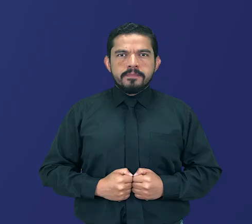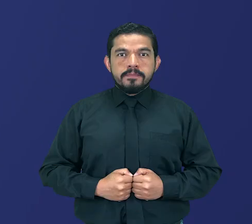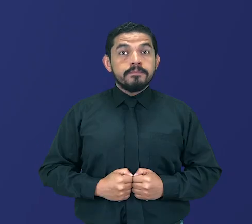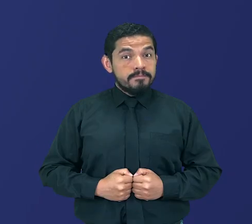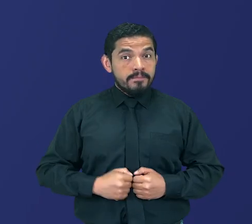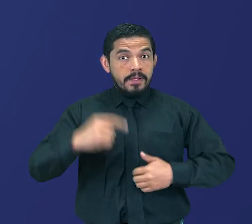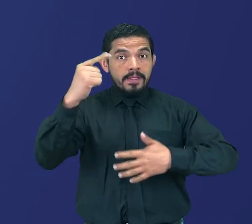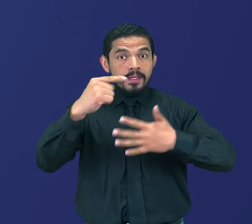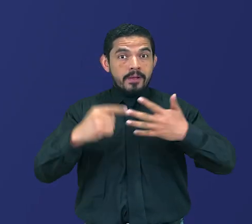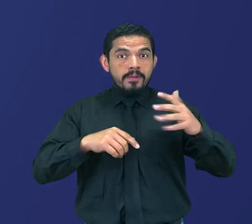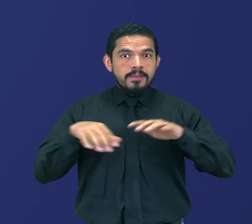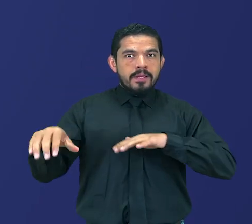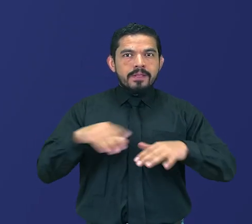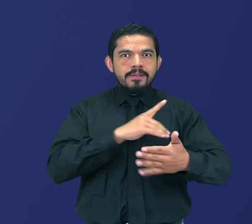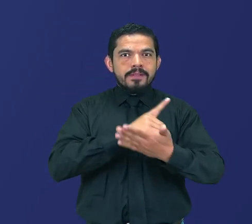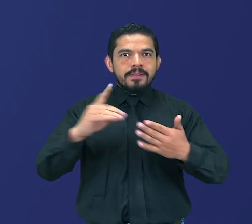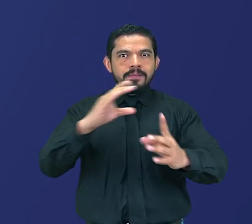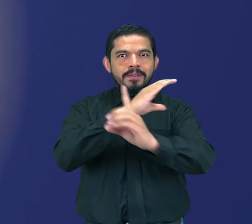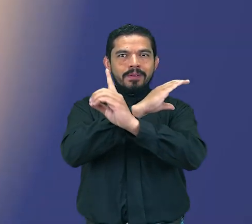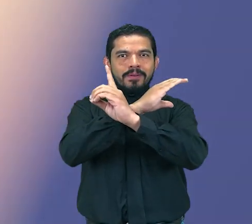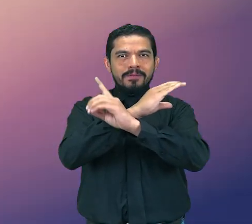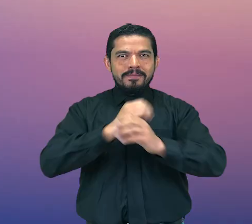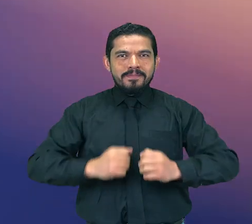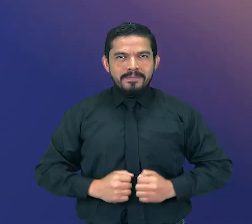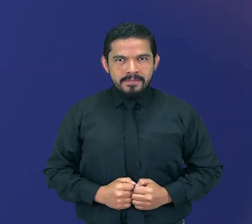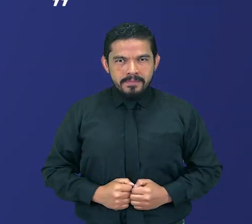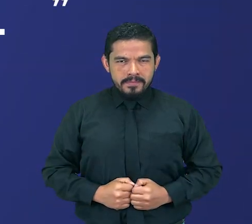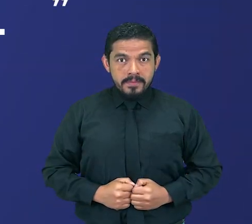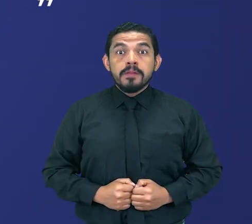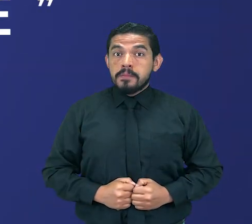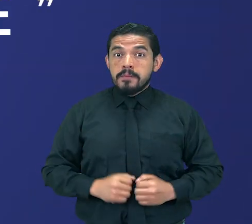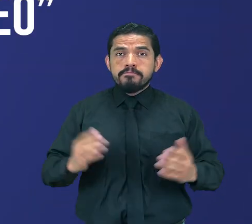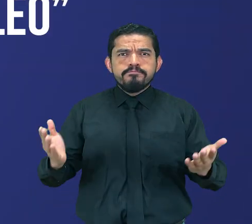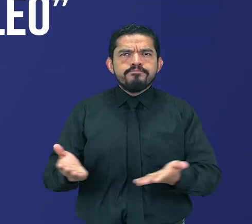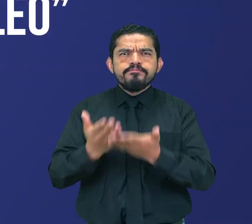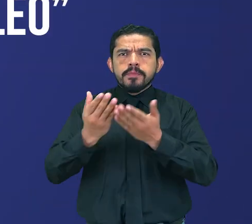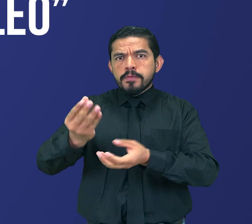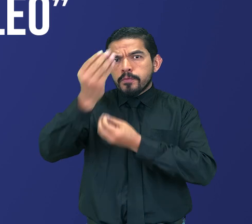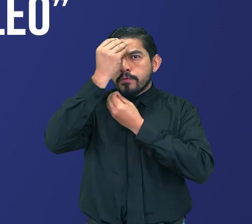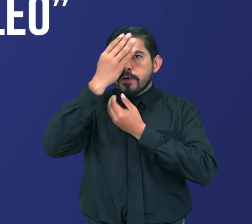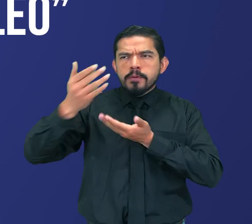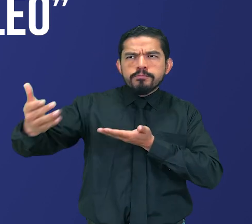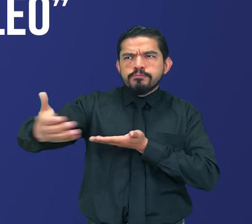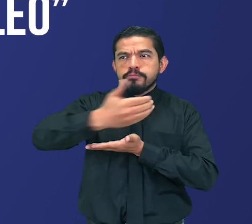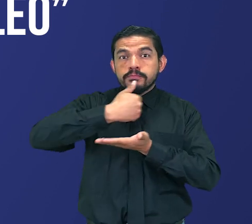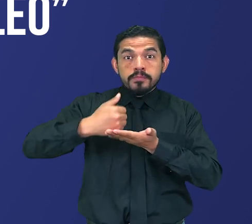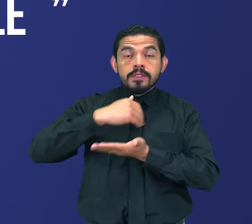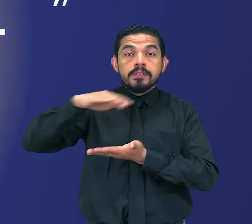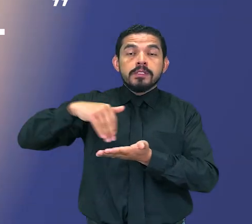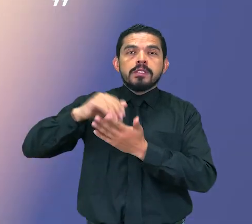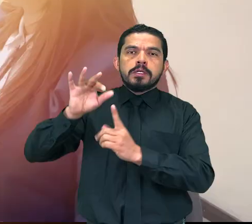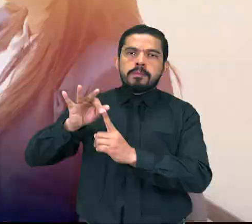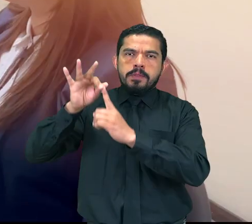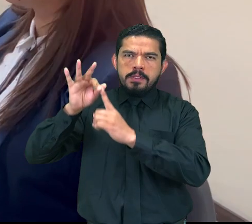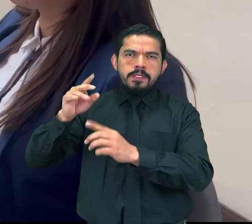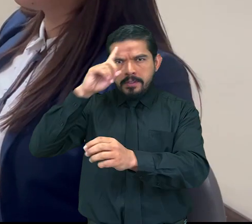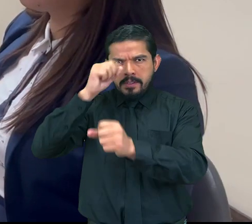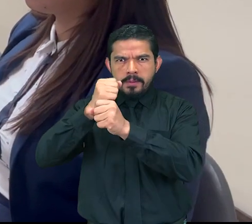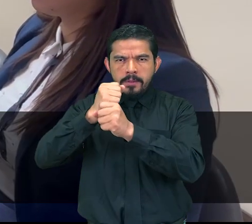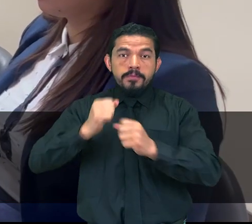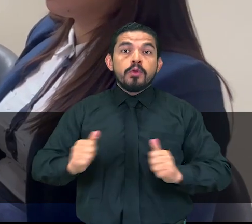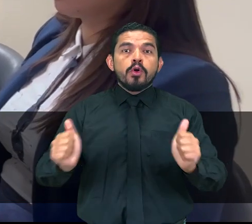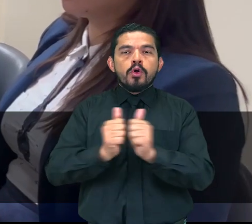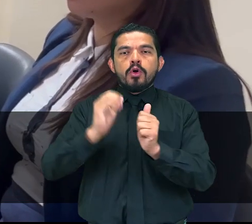Estas son las actividades semanales de CONAL. Levantamiento de información. Centros especiales de empleo.